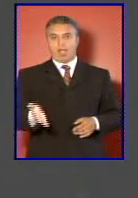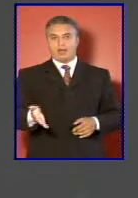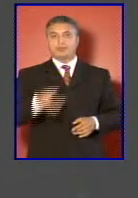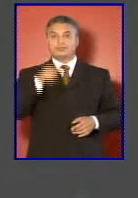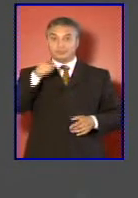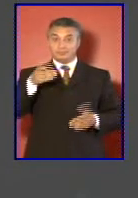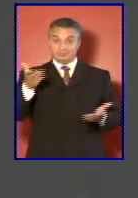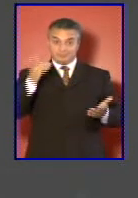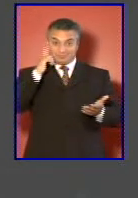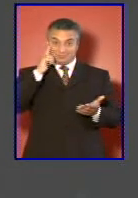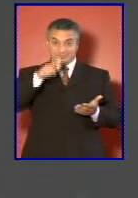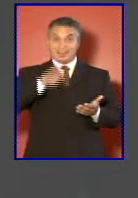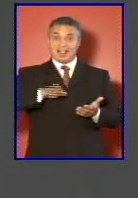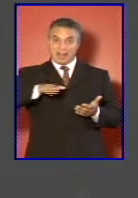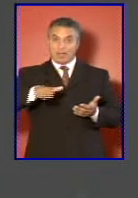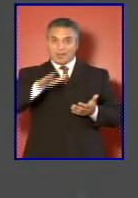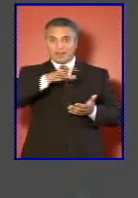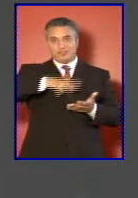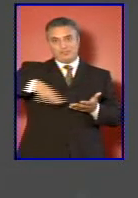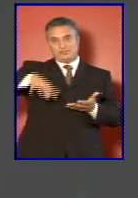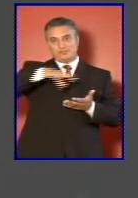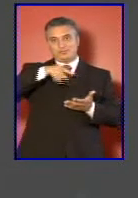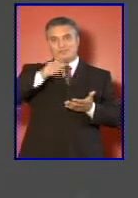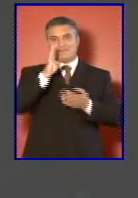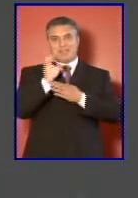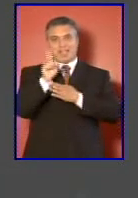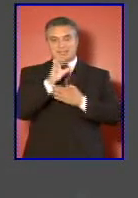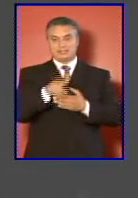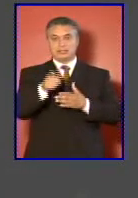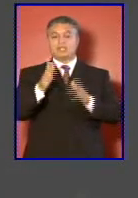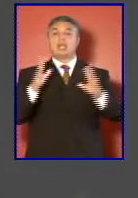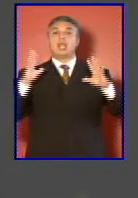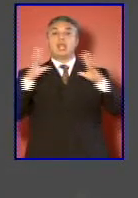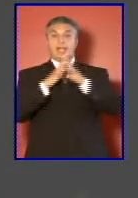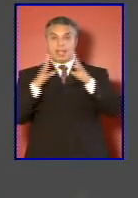comuna no la base el ejército